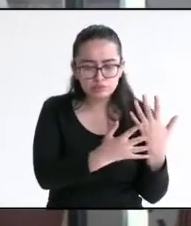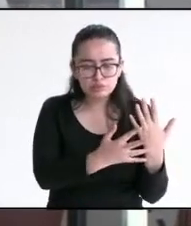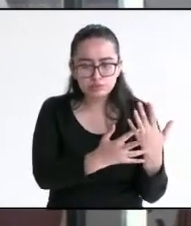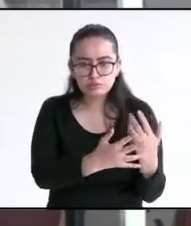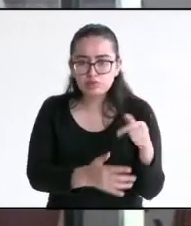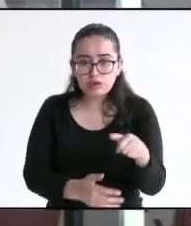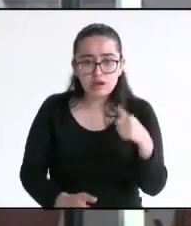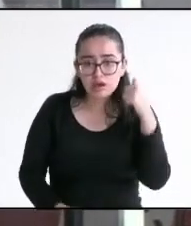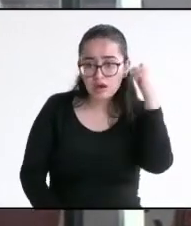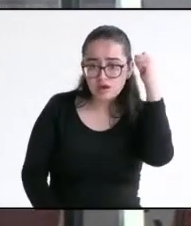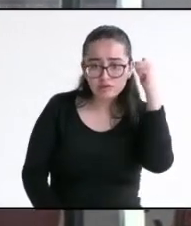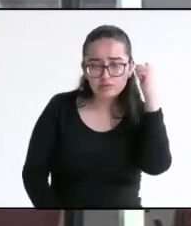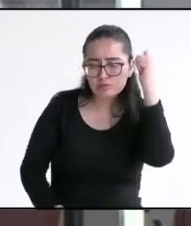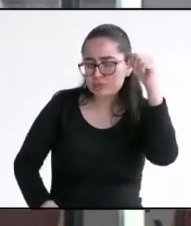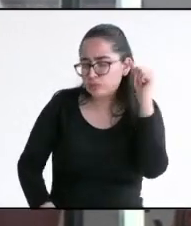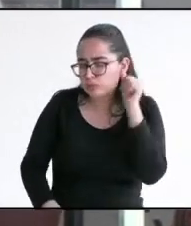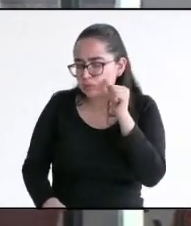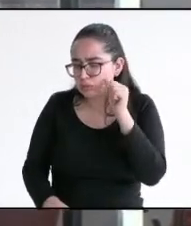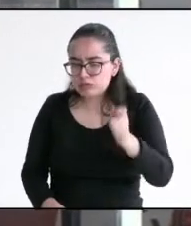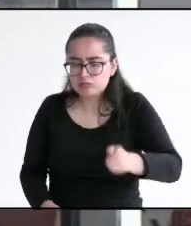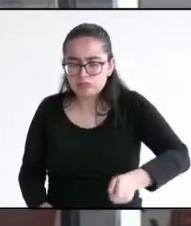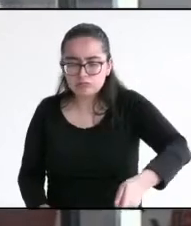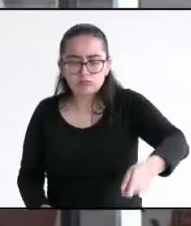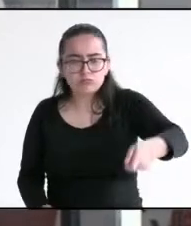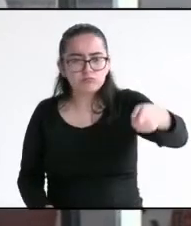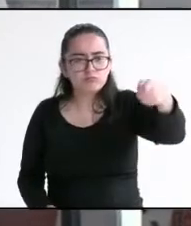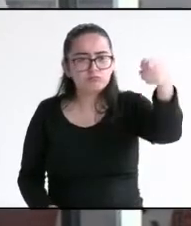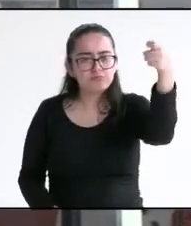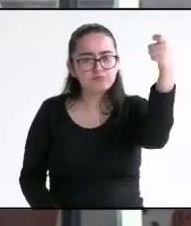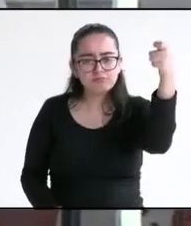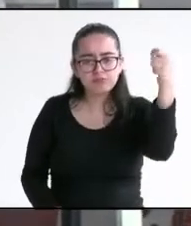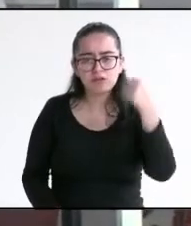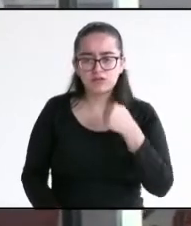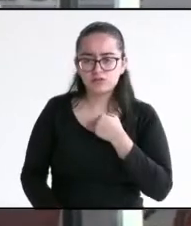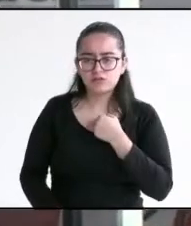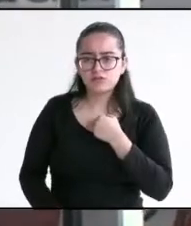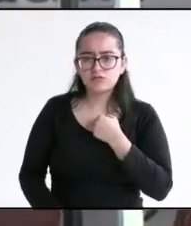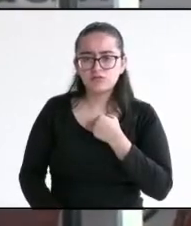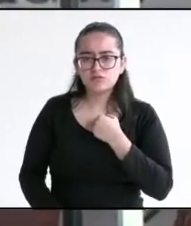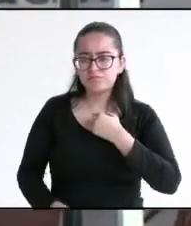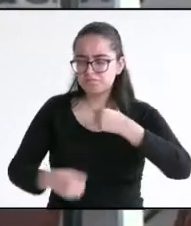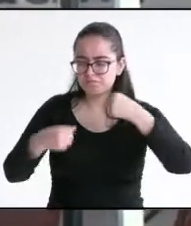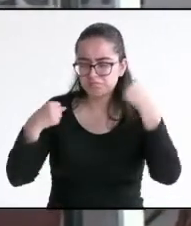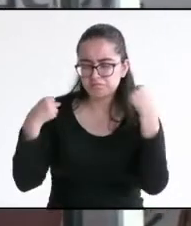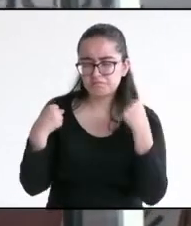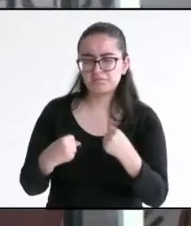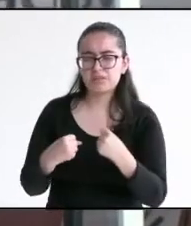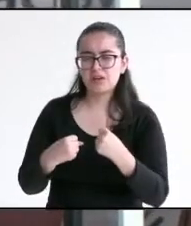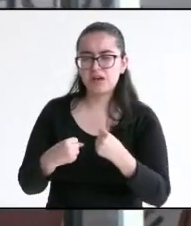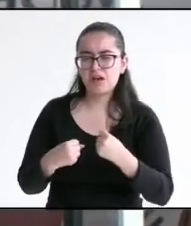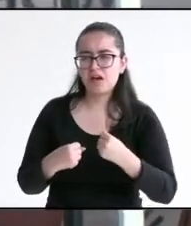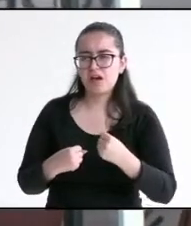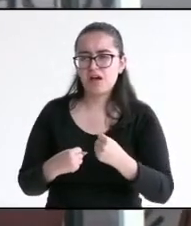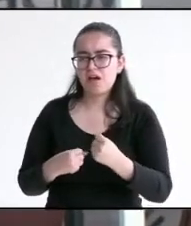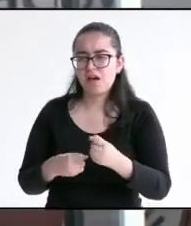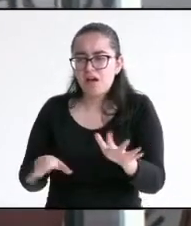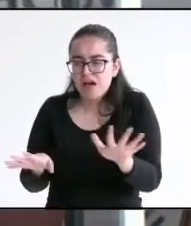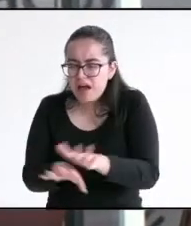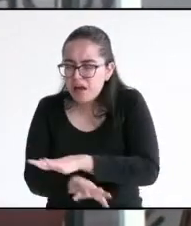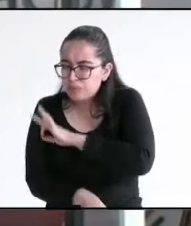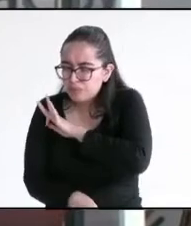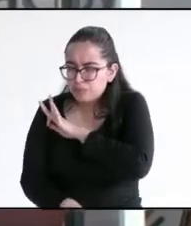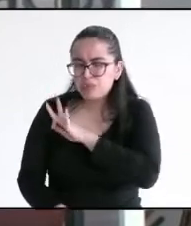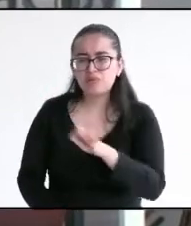municipio tan bello que es Actopan. Estoy aquí porque yo estoy seguro que podemos cambiar el rumbo de la historia de